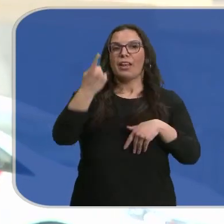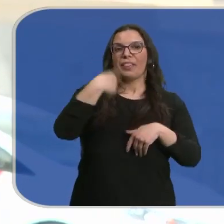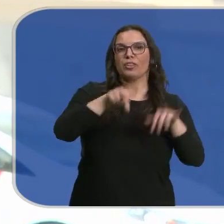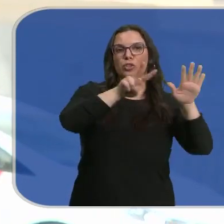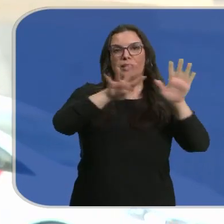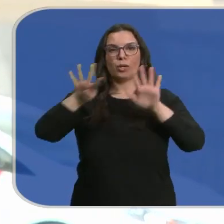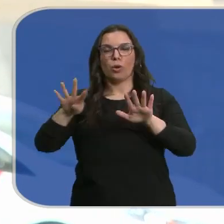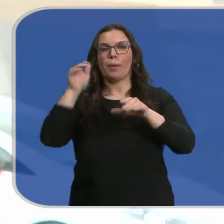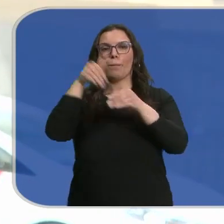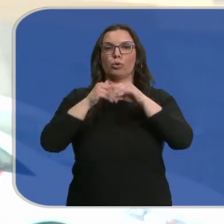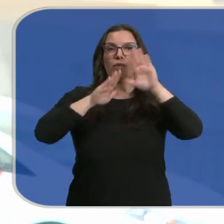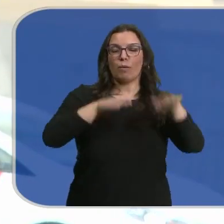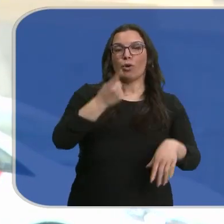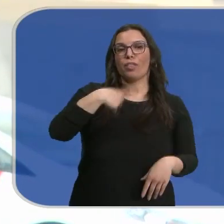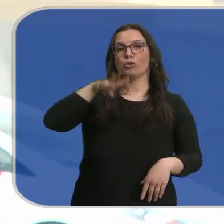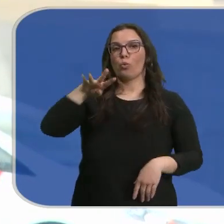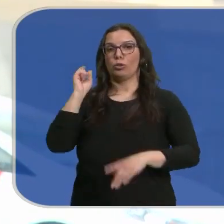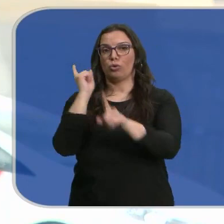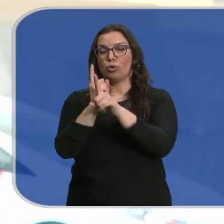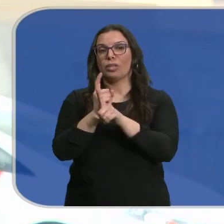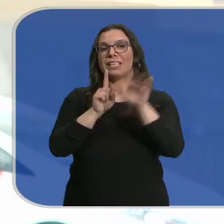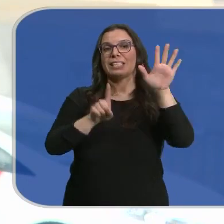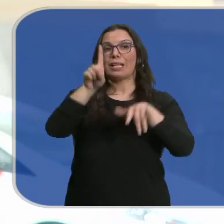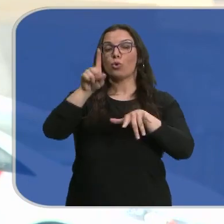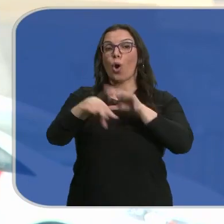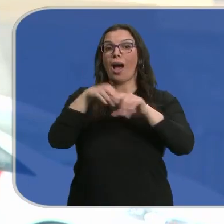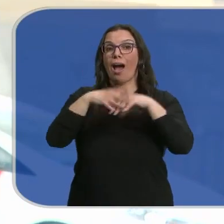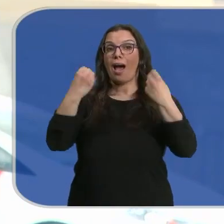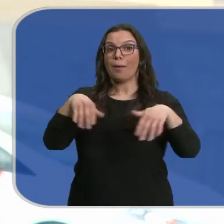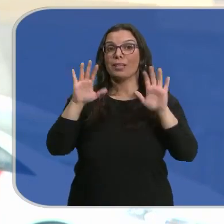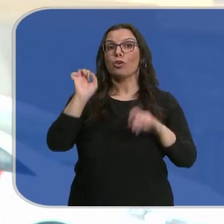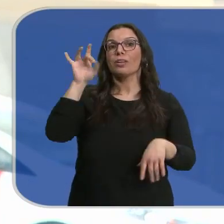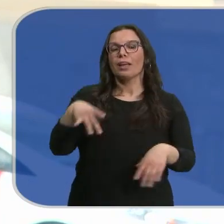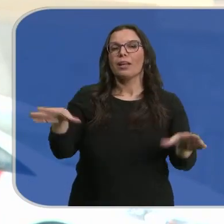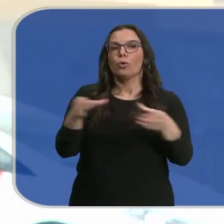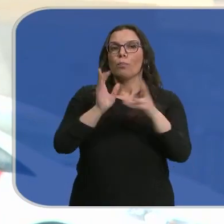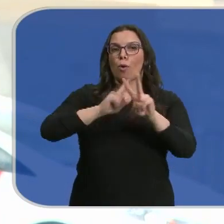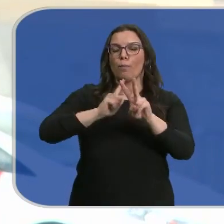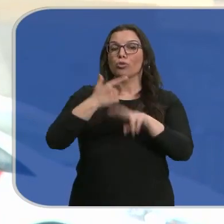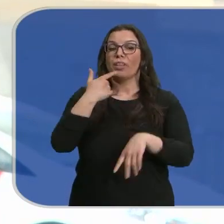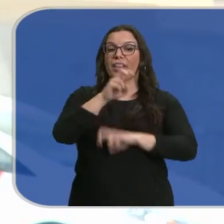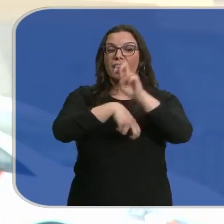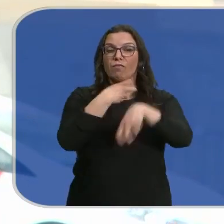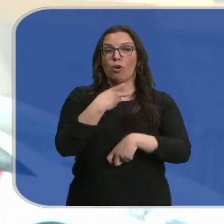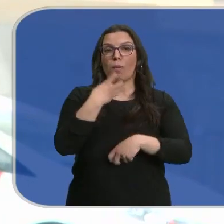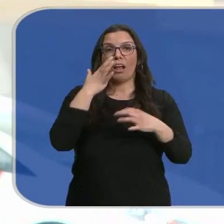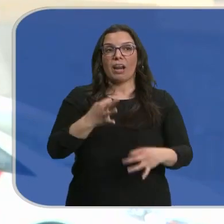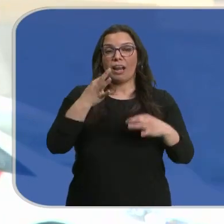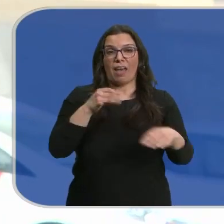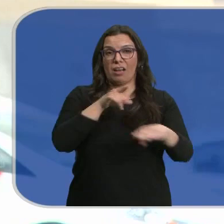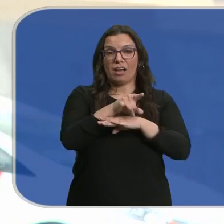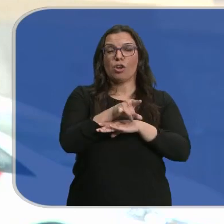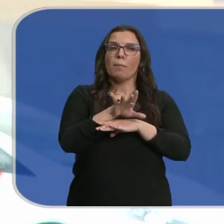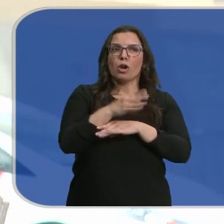votos a favor, 104 en contra y 61 abstenciones. Las de Vox, que aunque han calificado la reforma como un